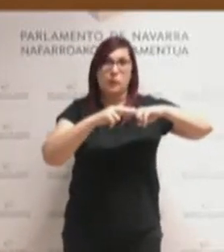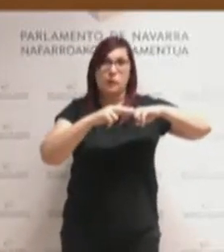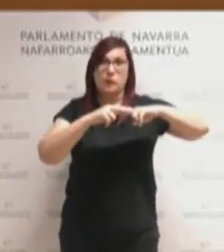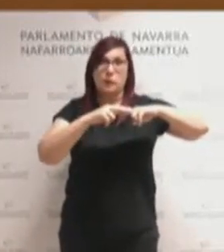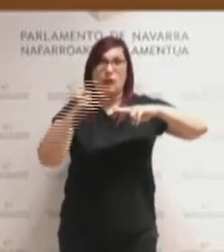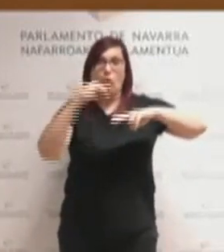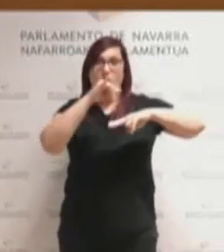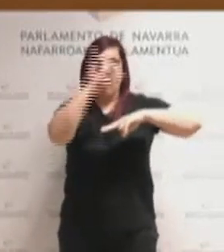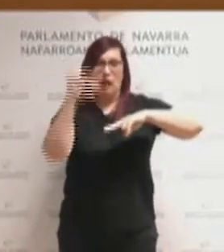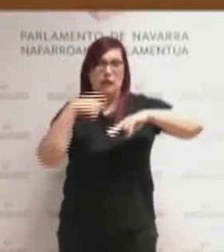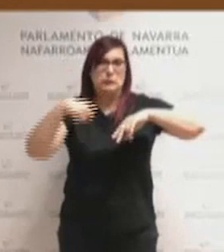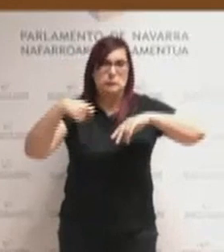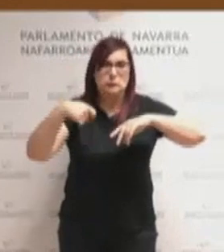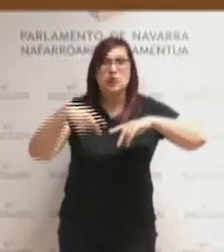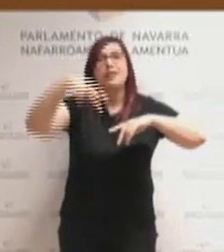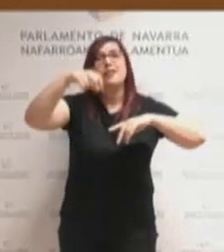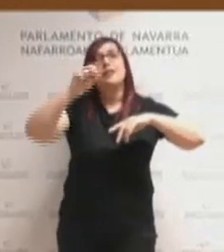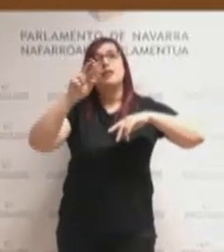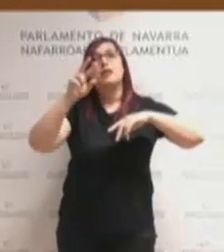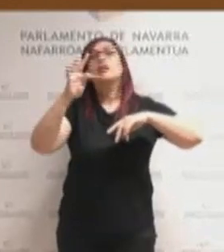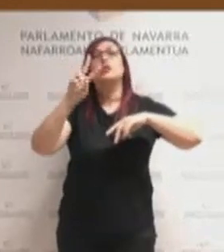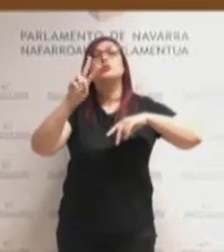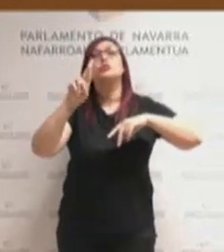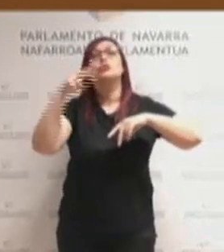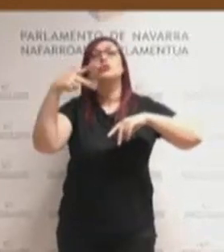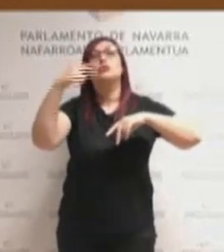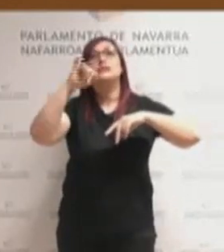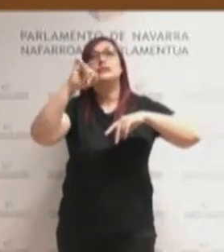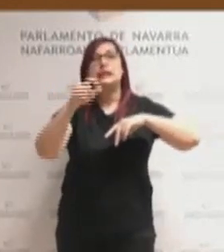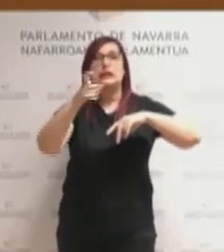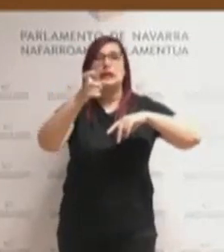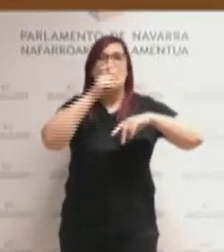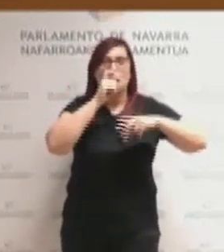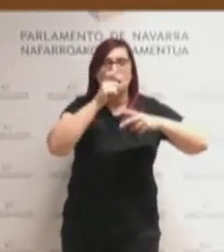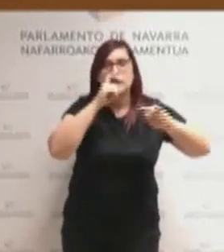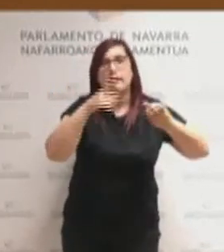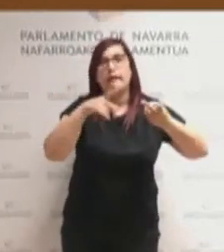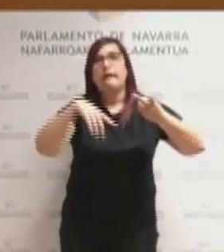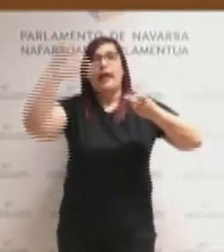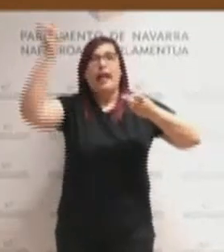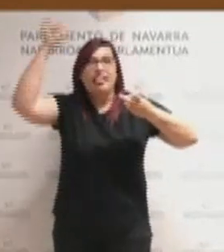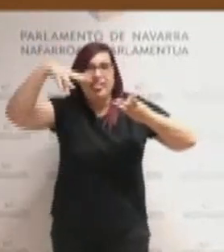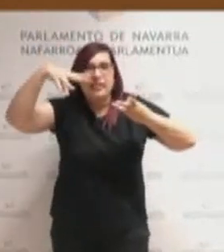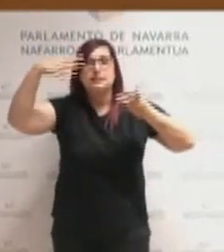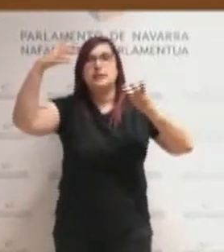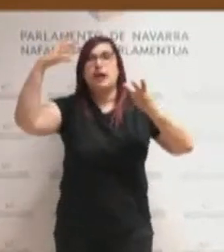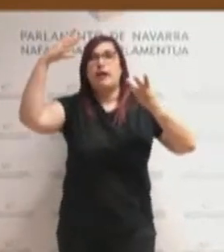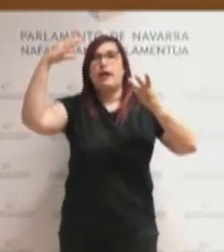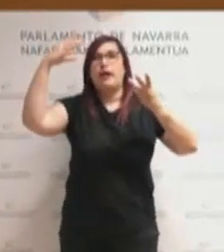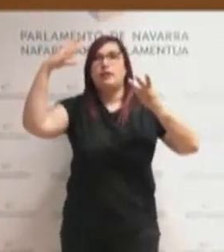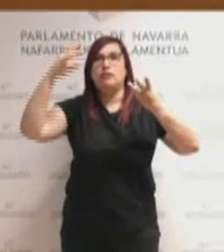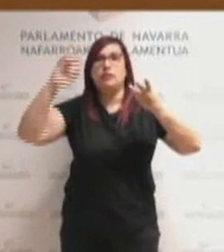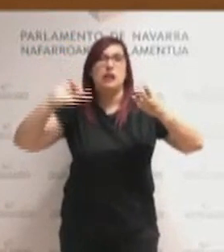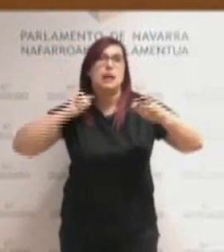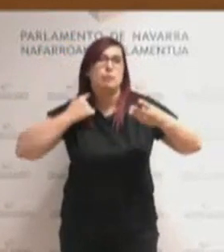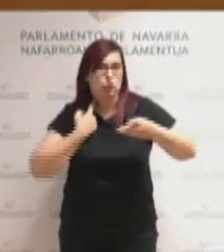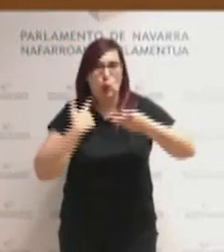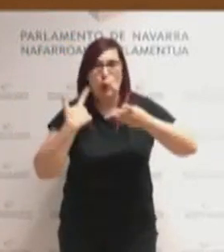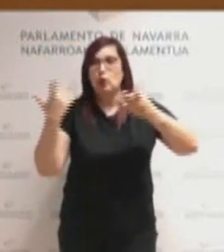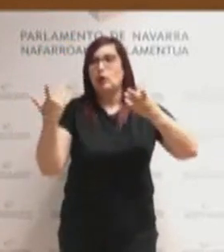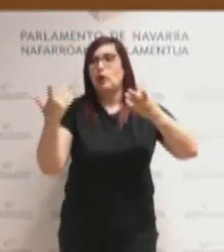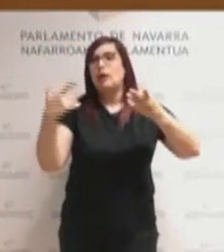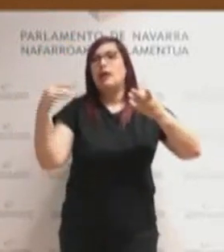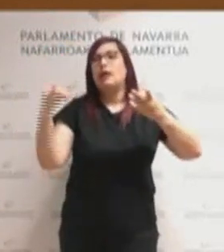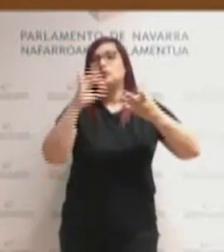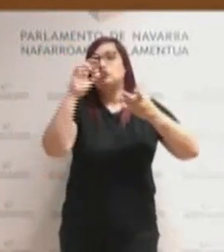Naturgui, José María Aznar Endesa, Josu Yonimad Repsol, el señor Jordi